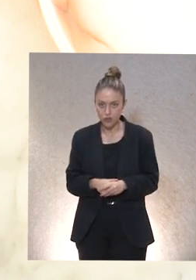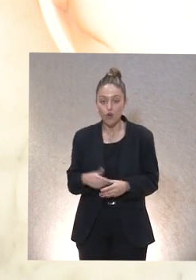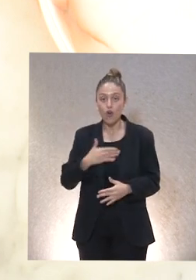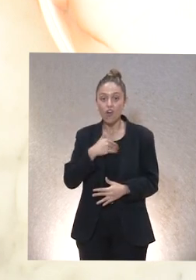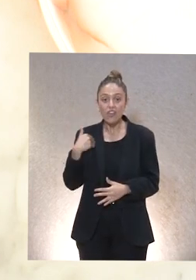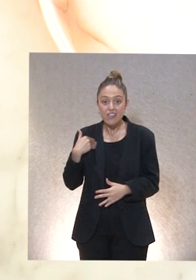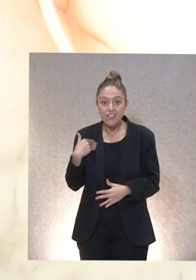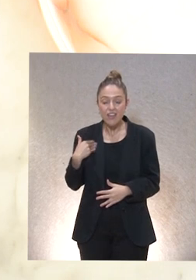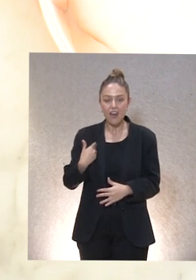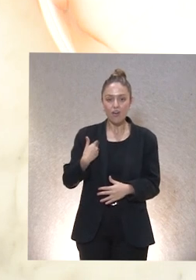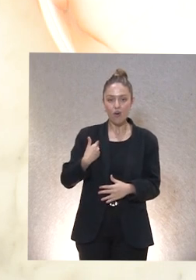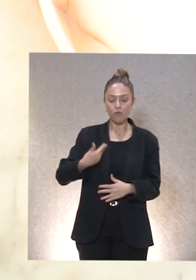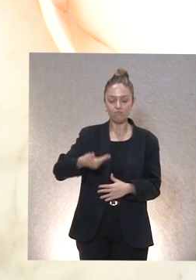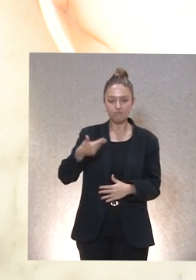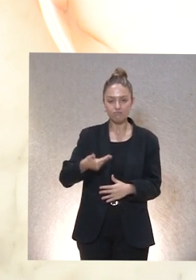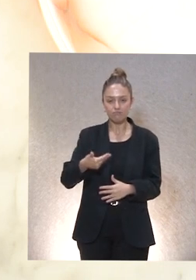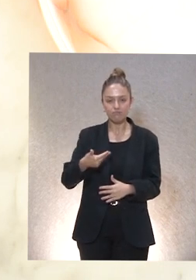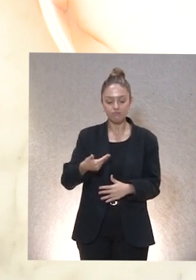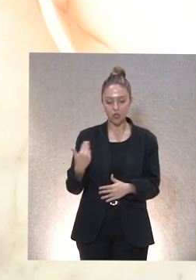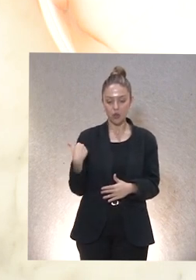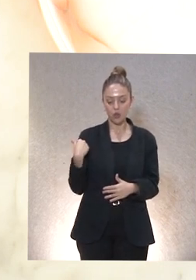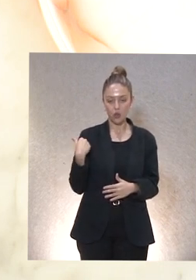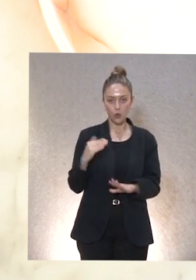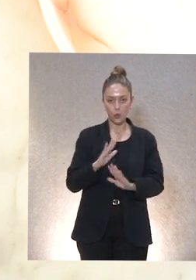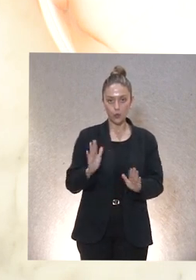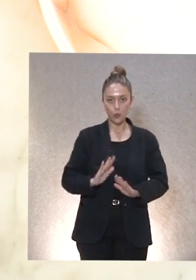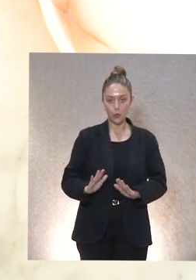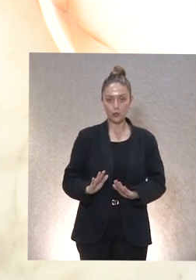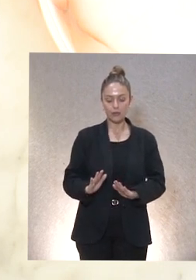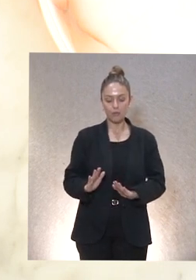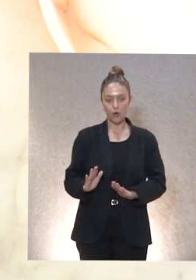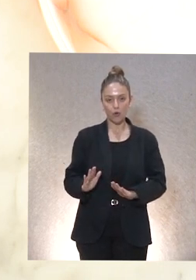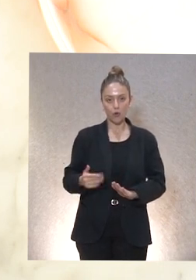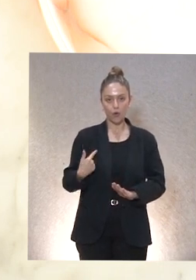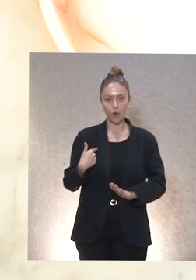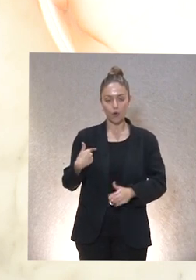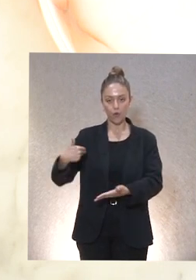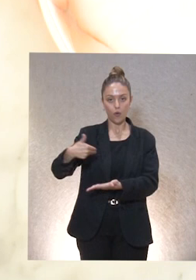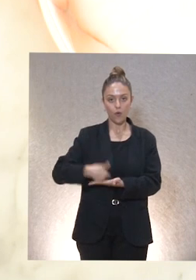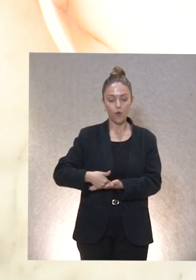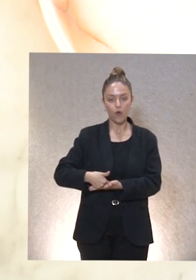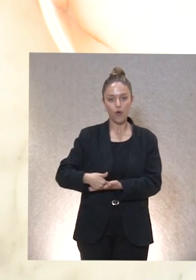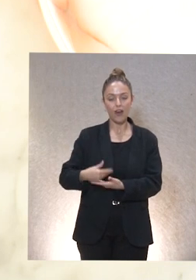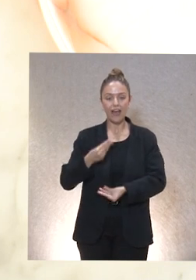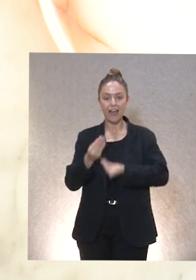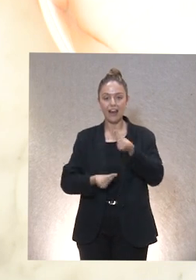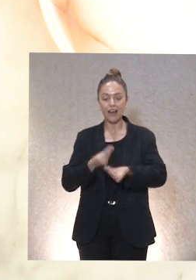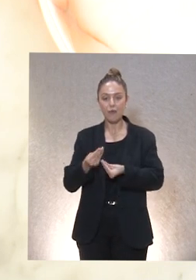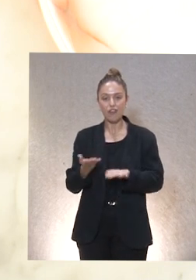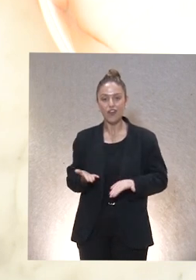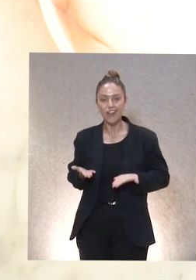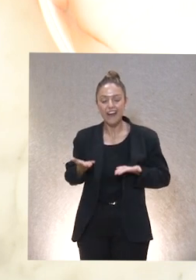destacar el reciente el último en el que nos habéis ofrecido la elaboración y la ayuda